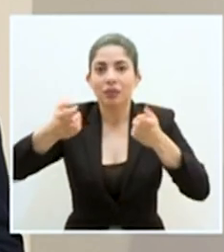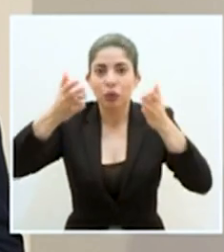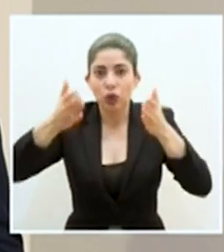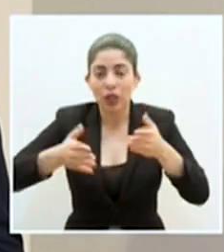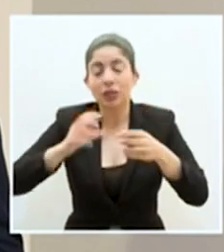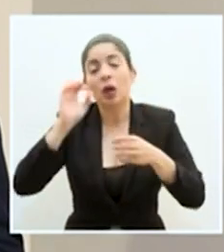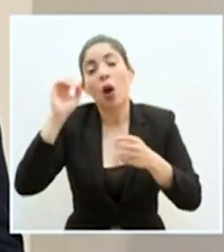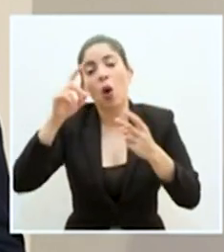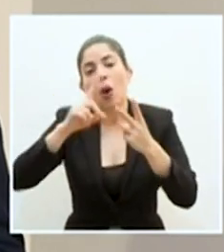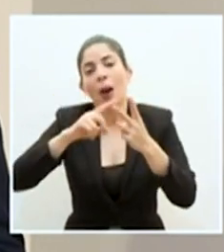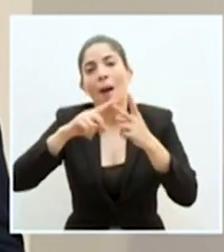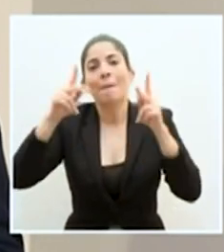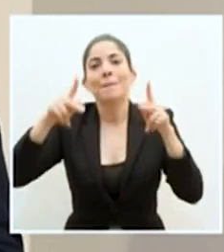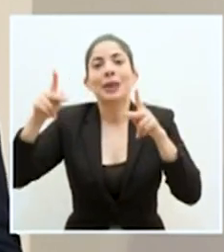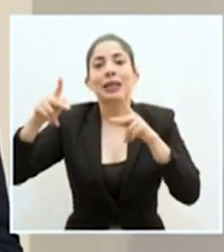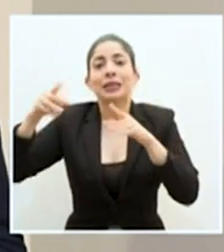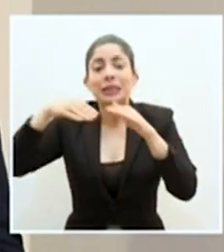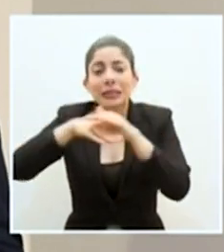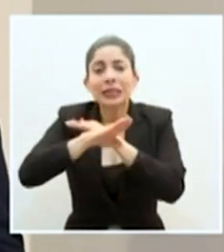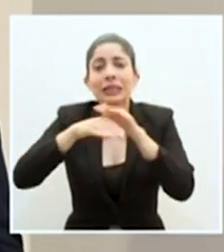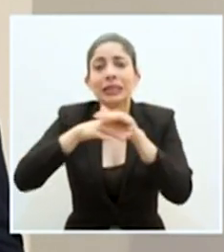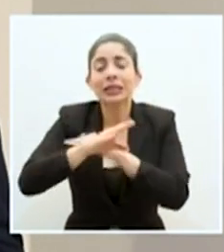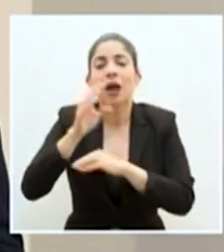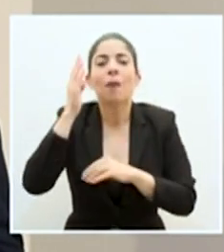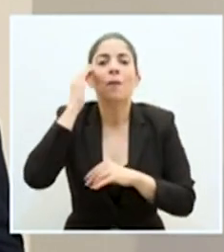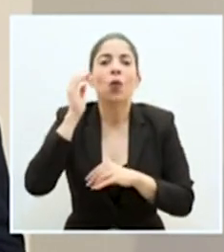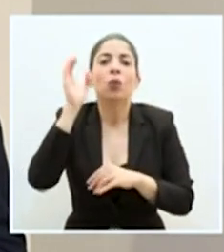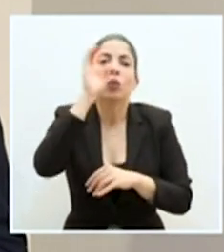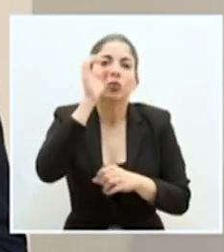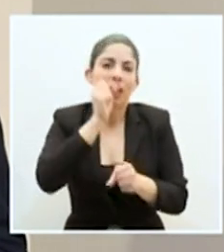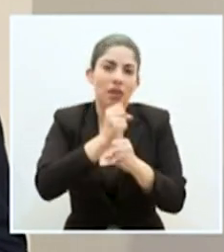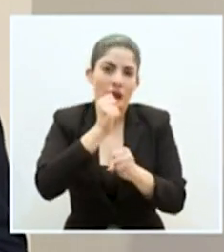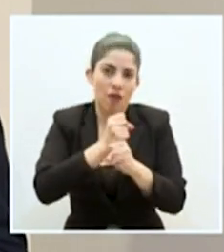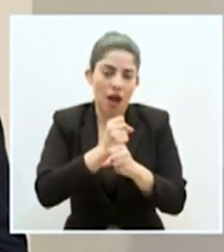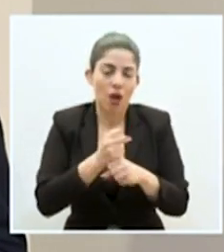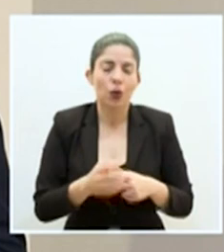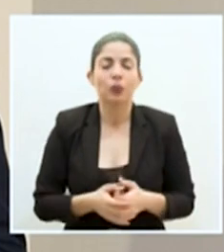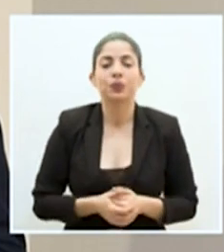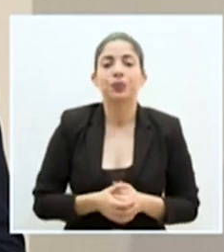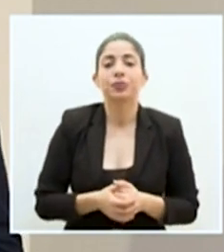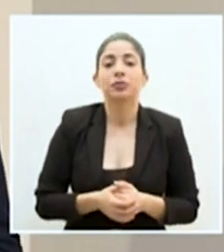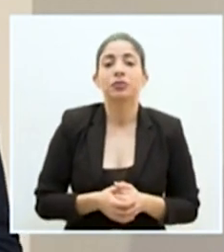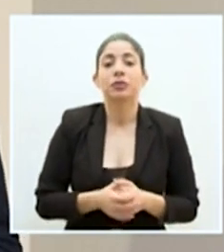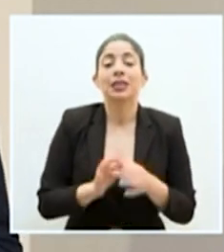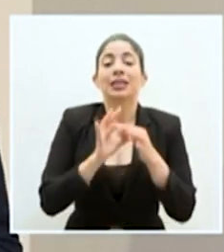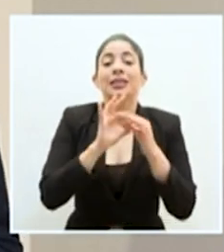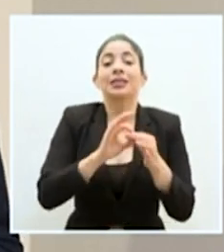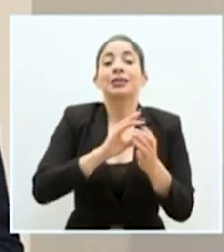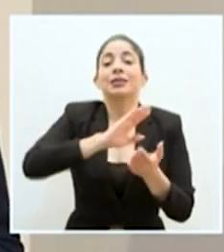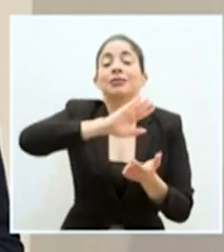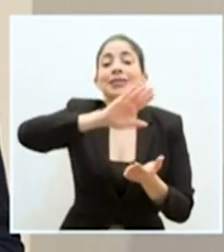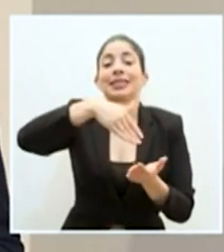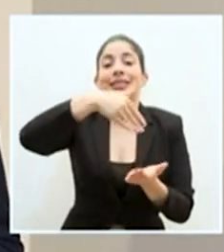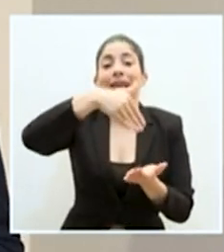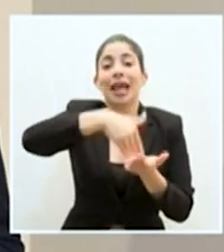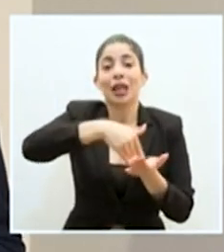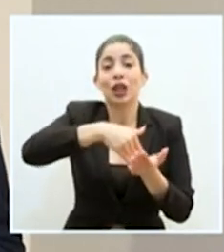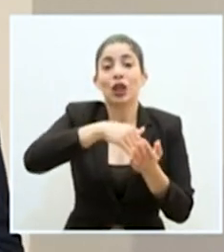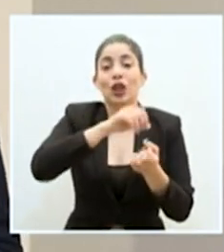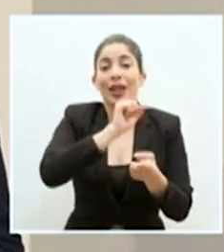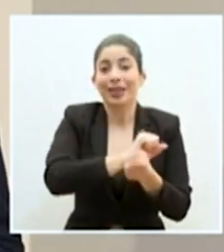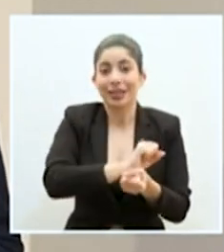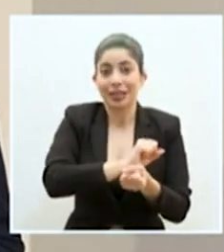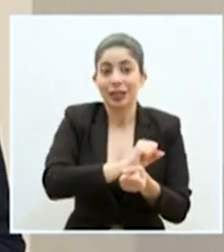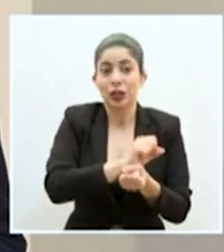personas que ingresan buscando generalmente por asuntos de trabajo. Con respecto al centro de detención,